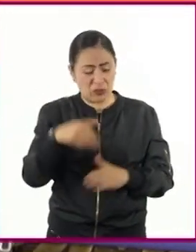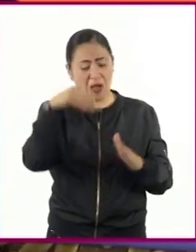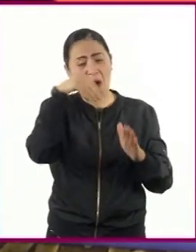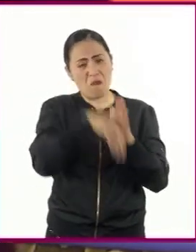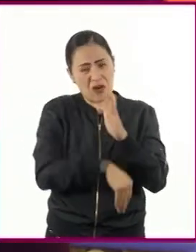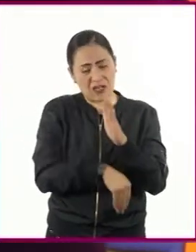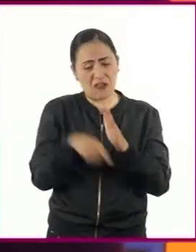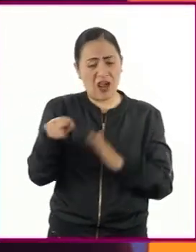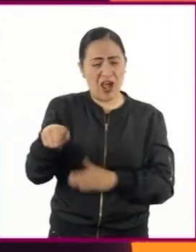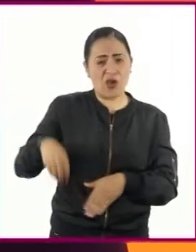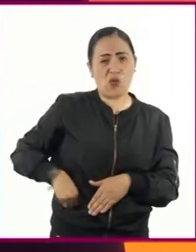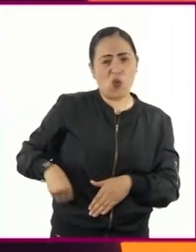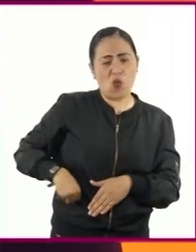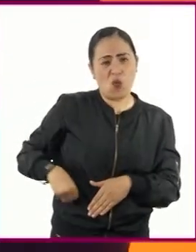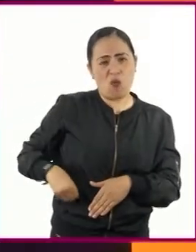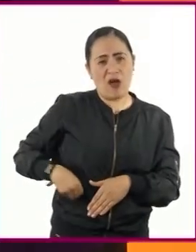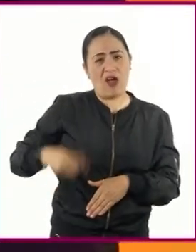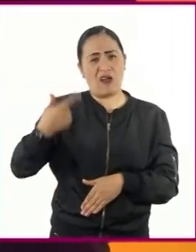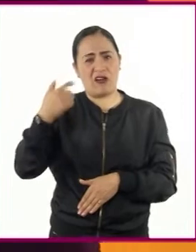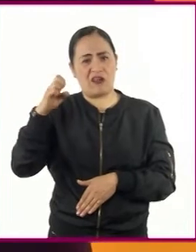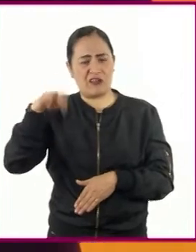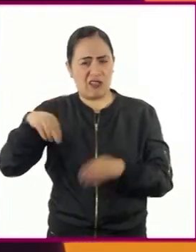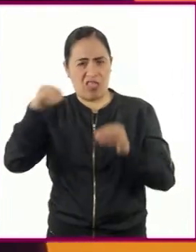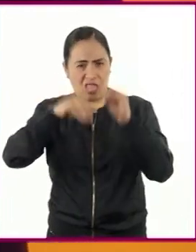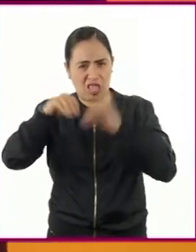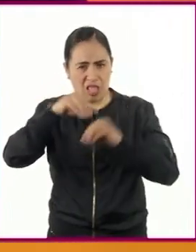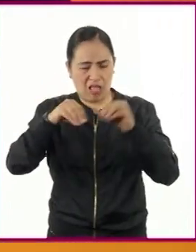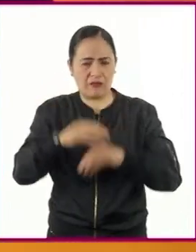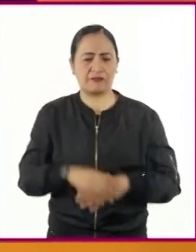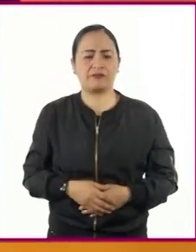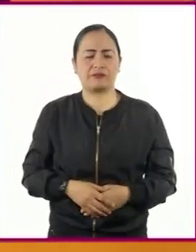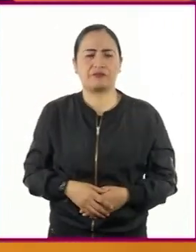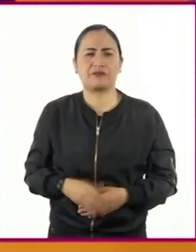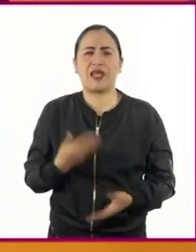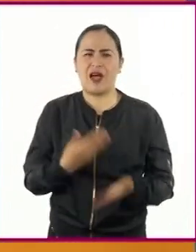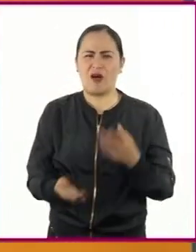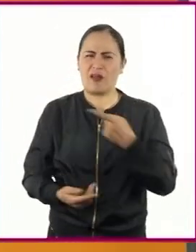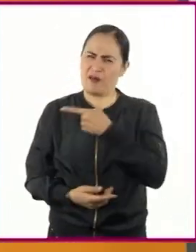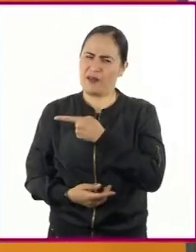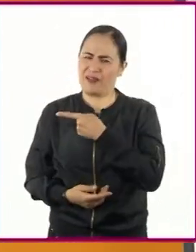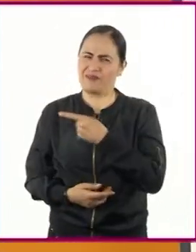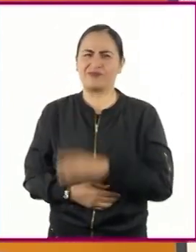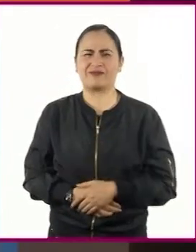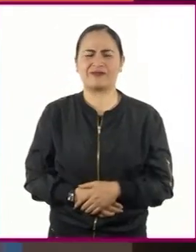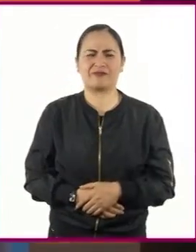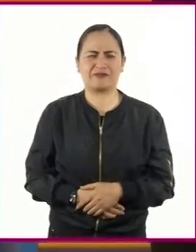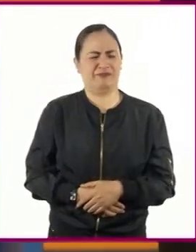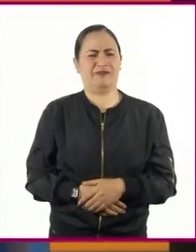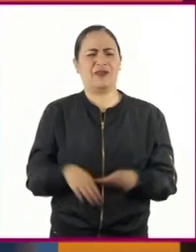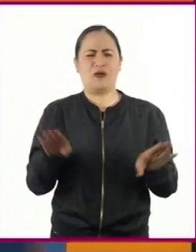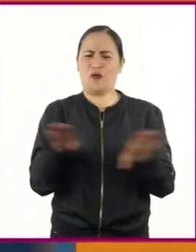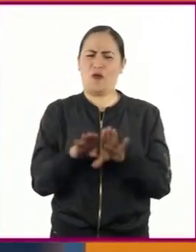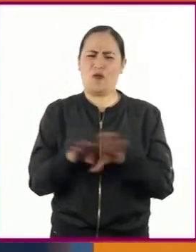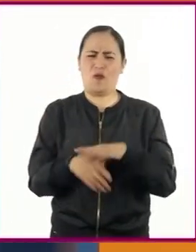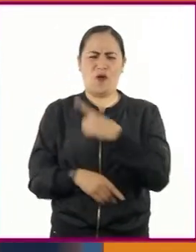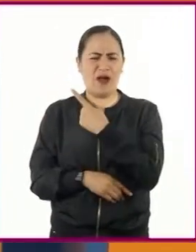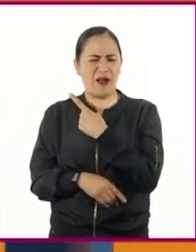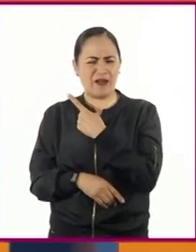Mire maestra, la Esquerequia coli, pero ¿este organismo qué tiene que ver con los organismos transgénicos?